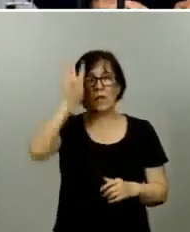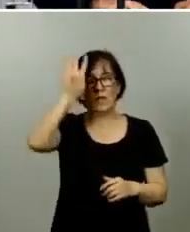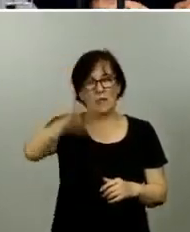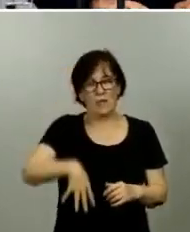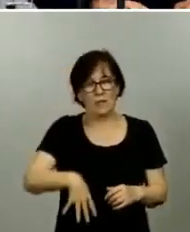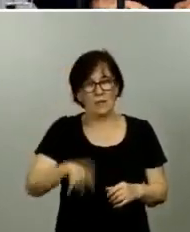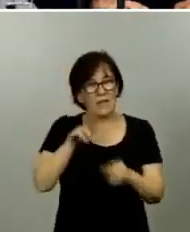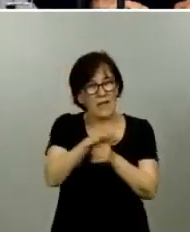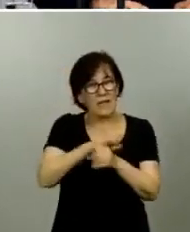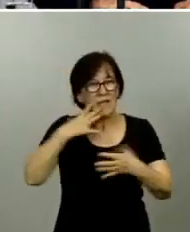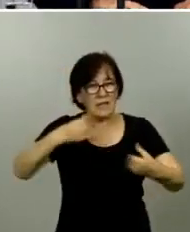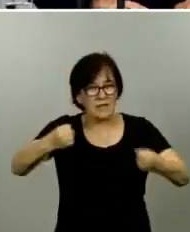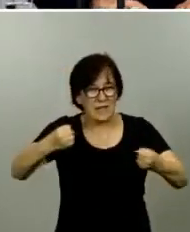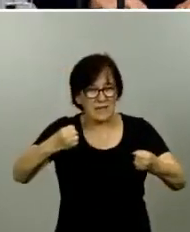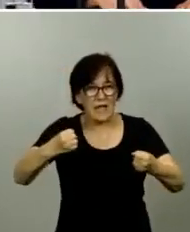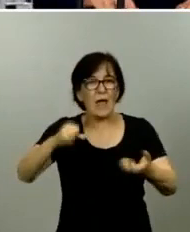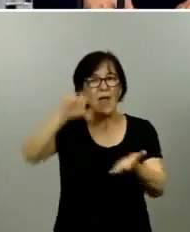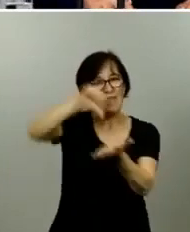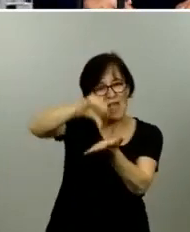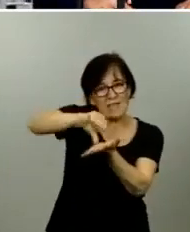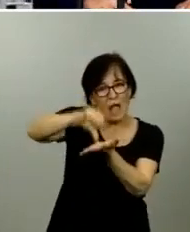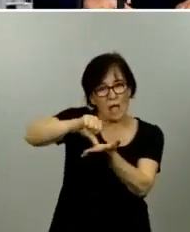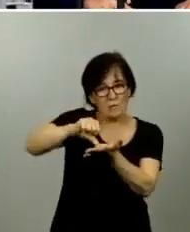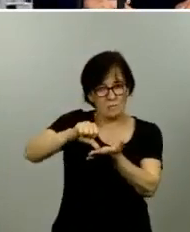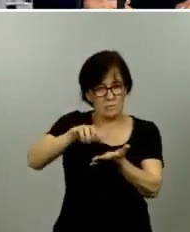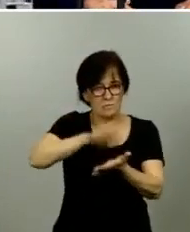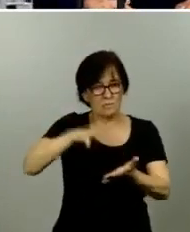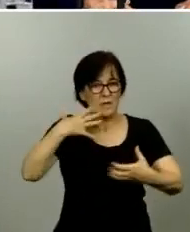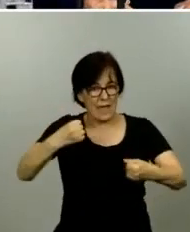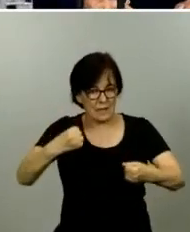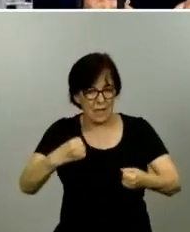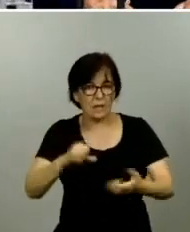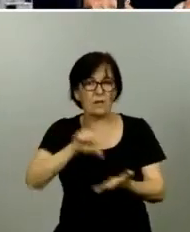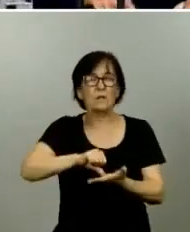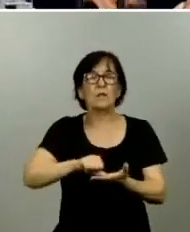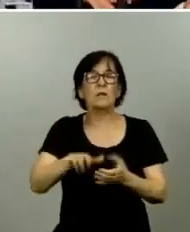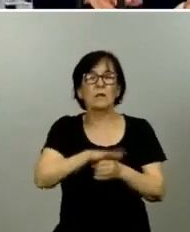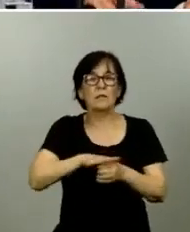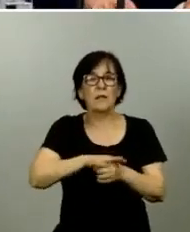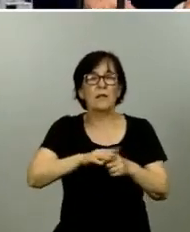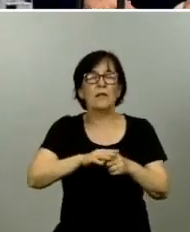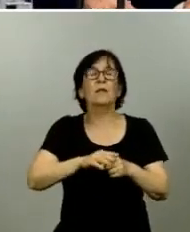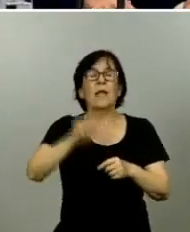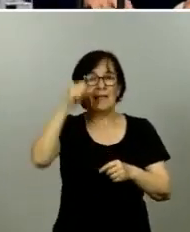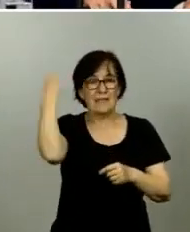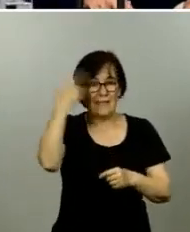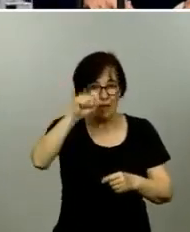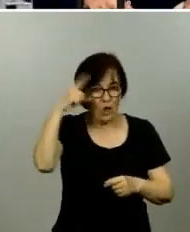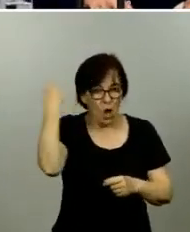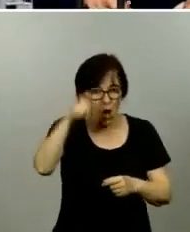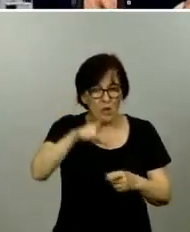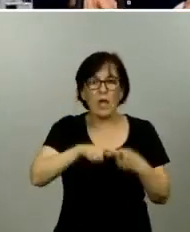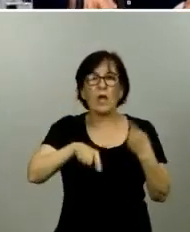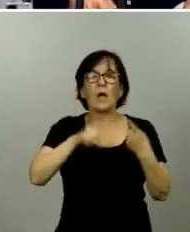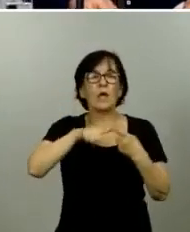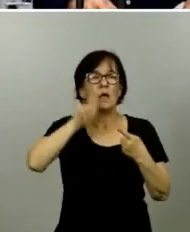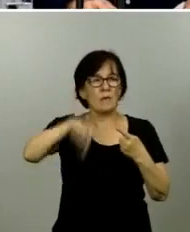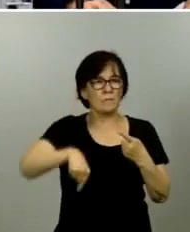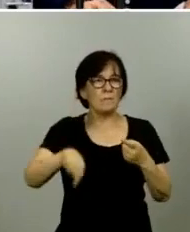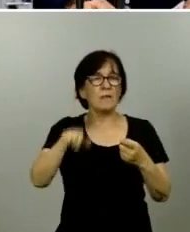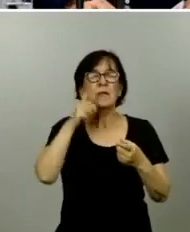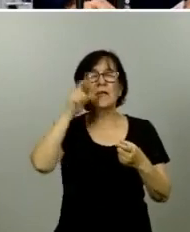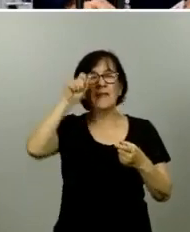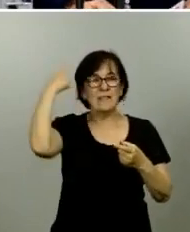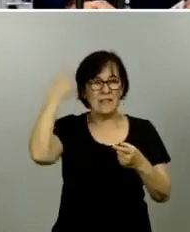sanitaria de Cataluña Central, la provincia de Girona, las áreas sanitarias de Girona